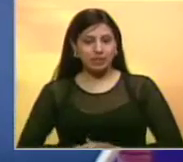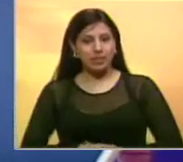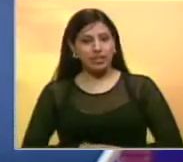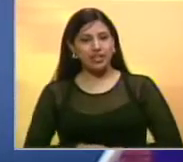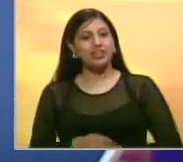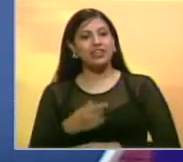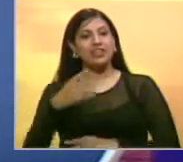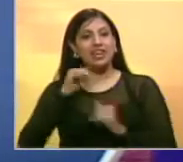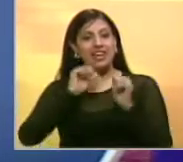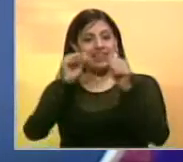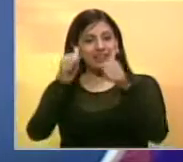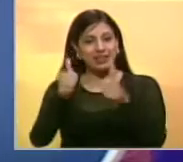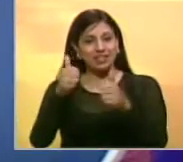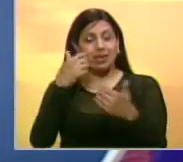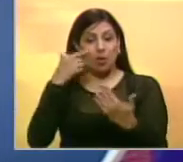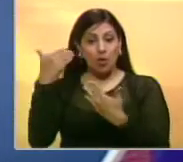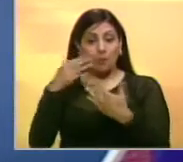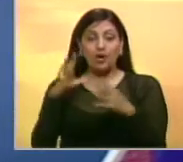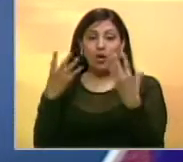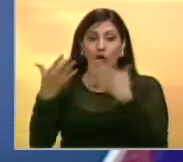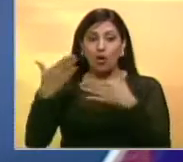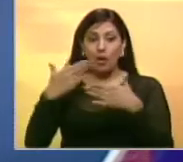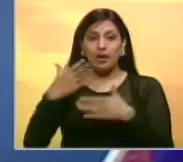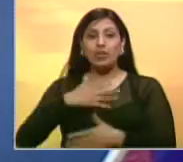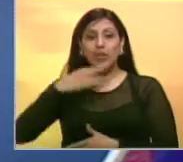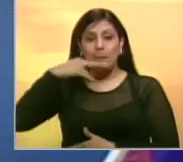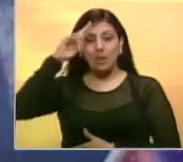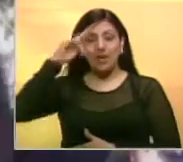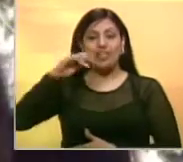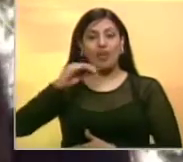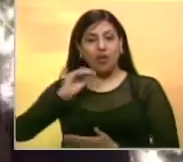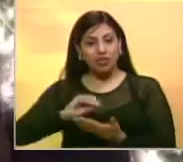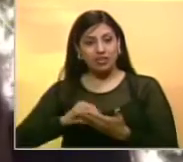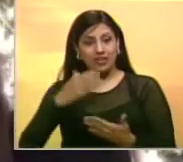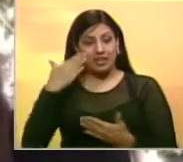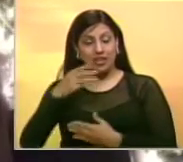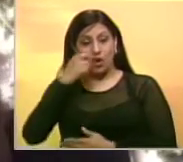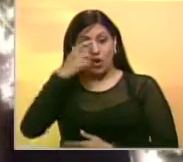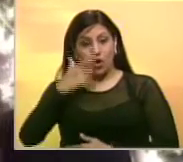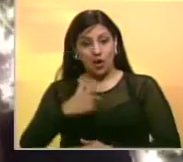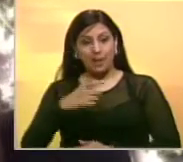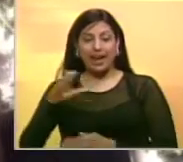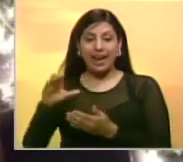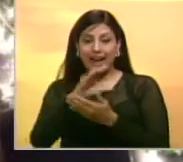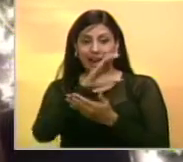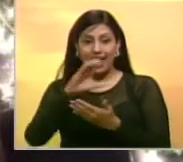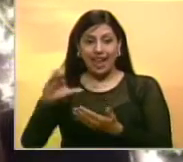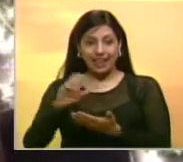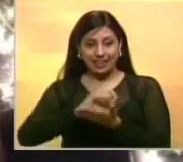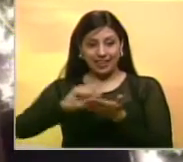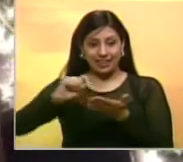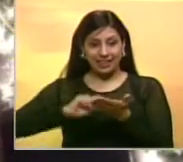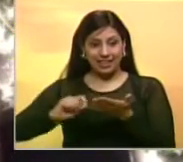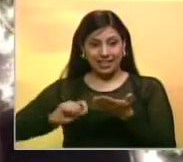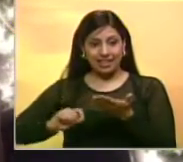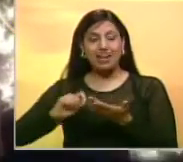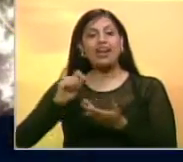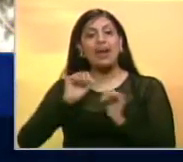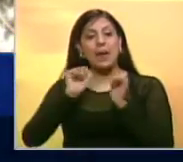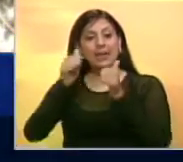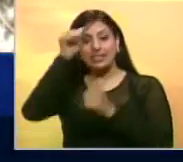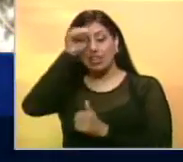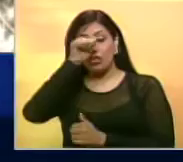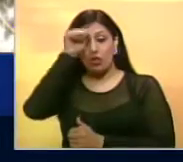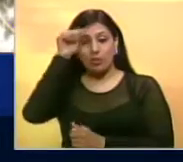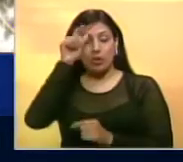Comenzamos con Nacho que compartió con sus seguidores que será padre nuevamente El venezolano cantante y compositor Miguel Ignacio anunció este